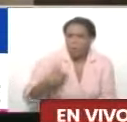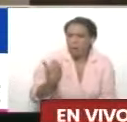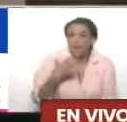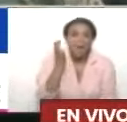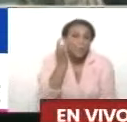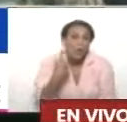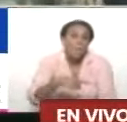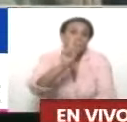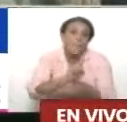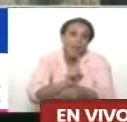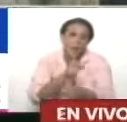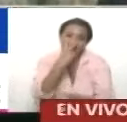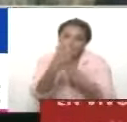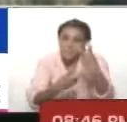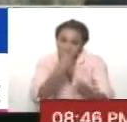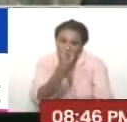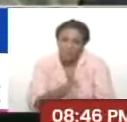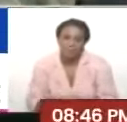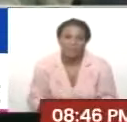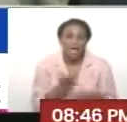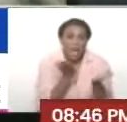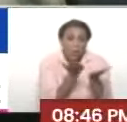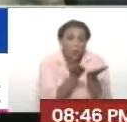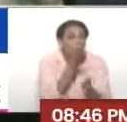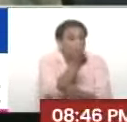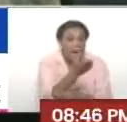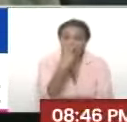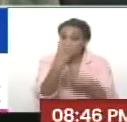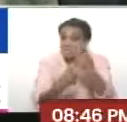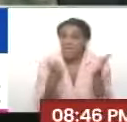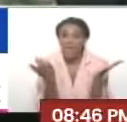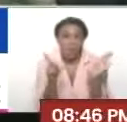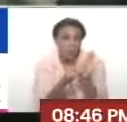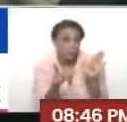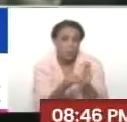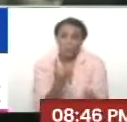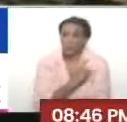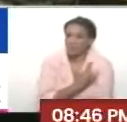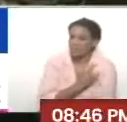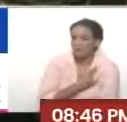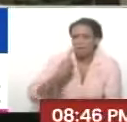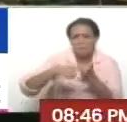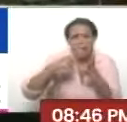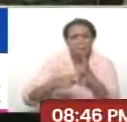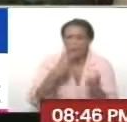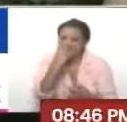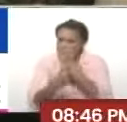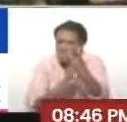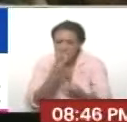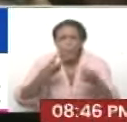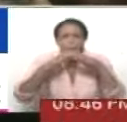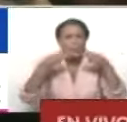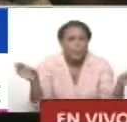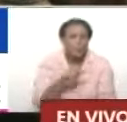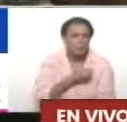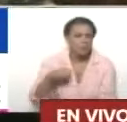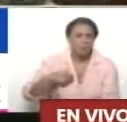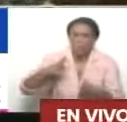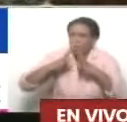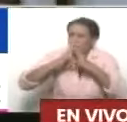mujeres son las que más nos visitan. ¿Escuelas van? ¿Liceos? Escuelas, liceos, instituciones, universidades, público en general.